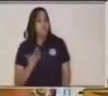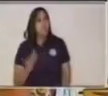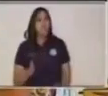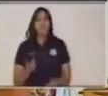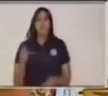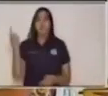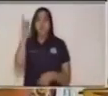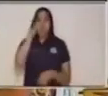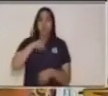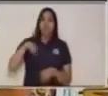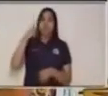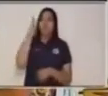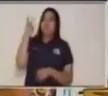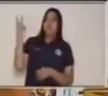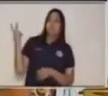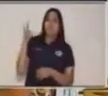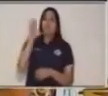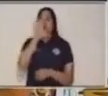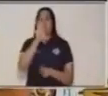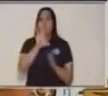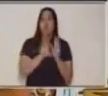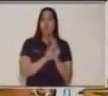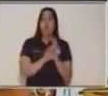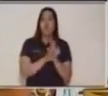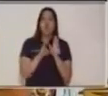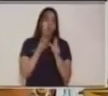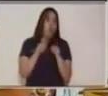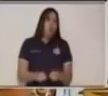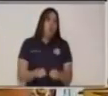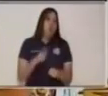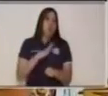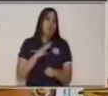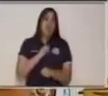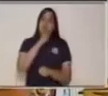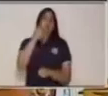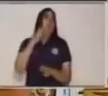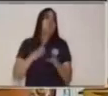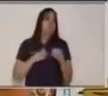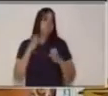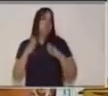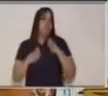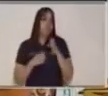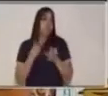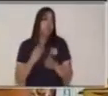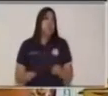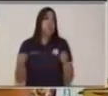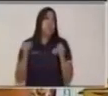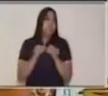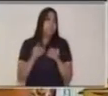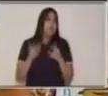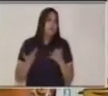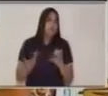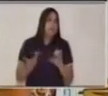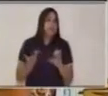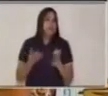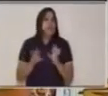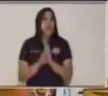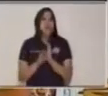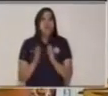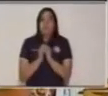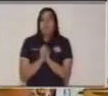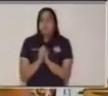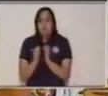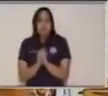Aquí tengo cinco ejemplos, pero podemos tener emociones mucho más complejas. Por ejemplo, la angustia.